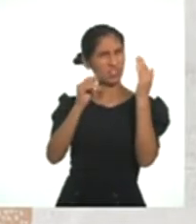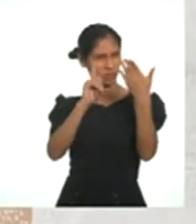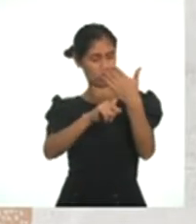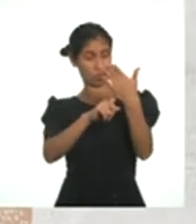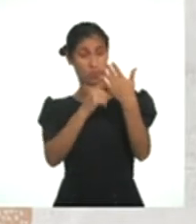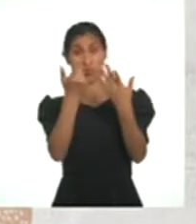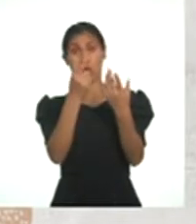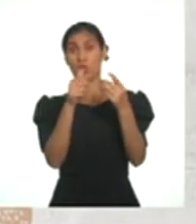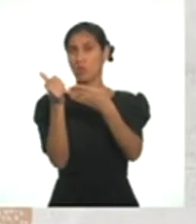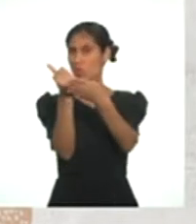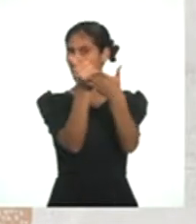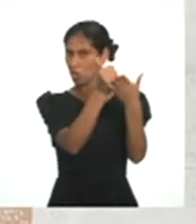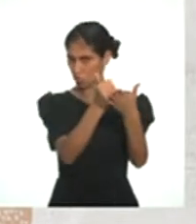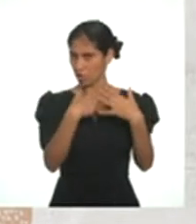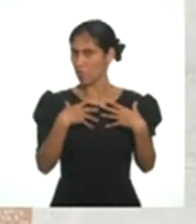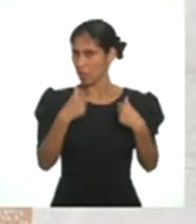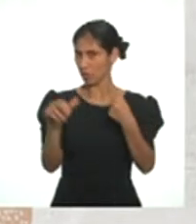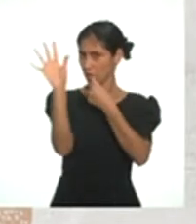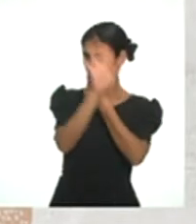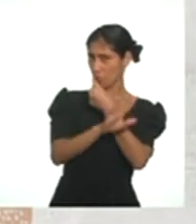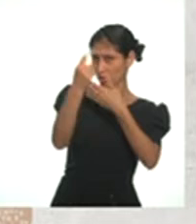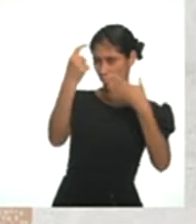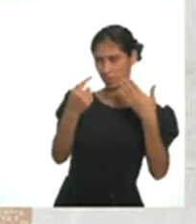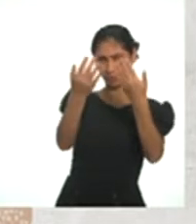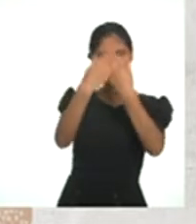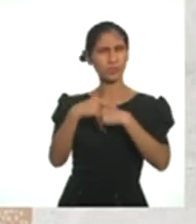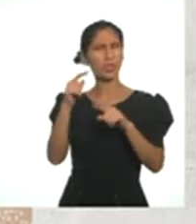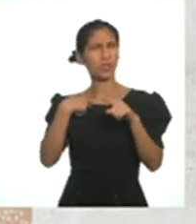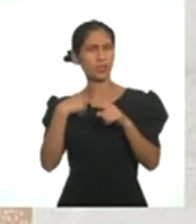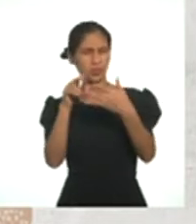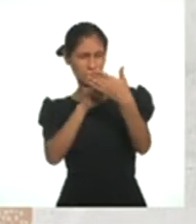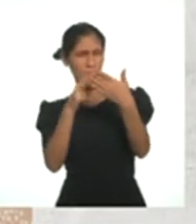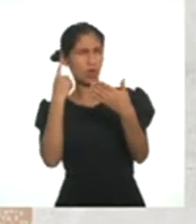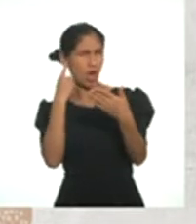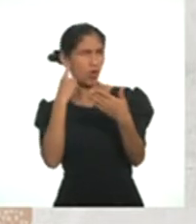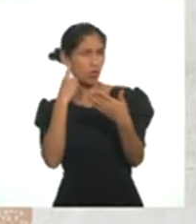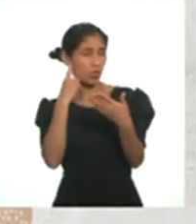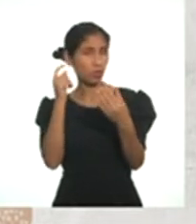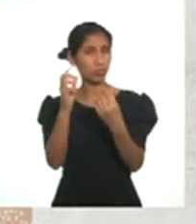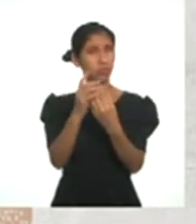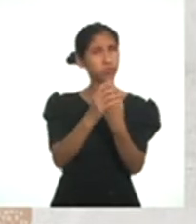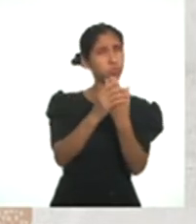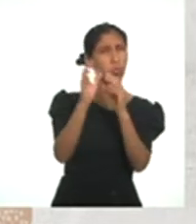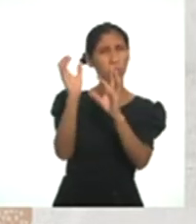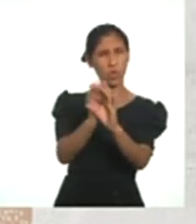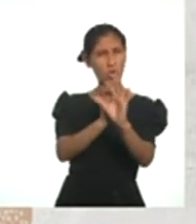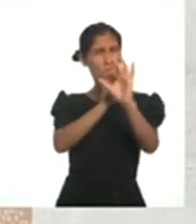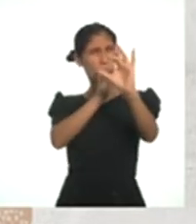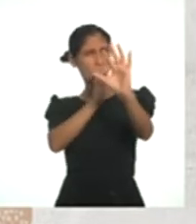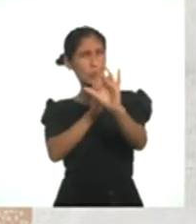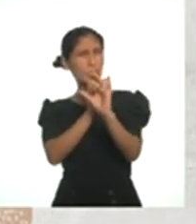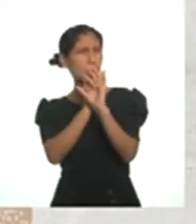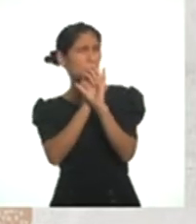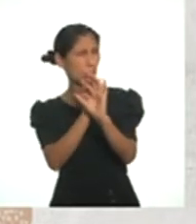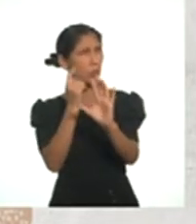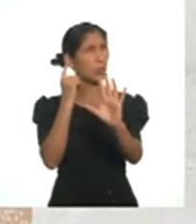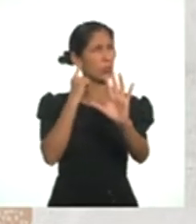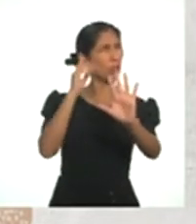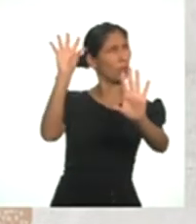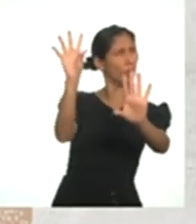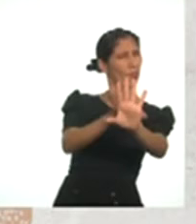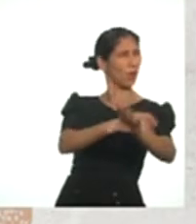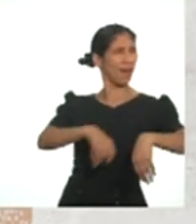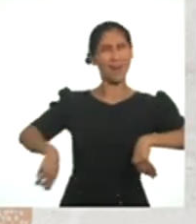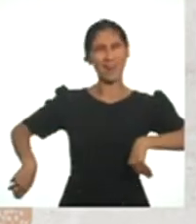un poderoso protector de la salud. Yo leo la parte de audio. Se escucha el sonido de una flauta o zampoña y, a continuación, el sonido de